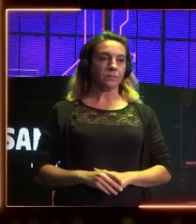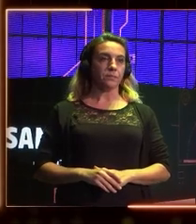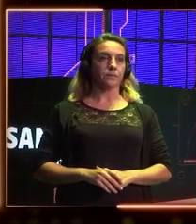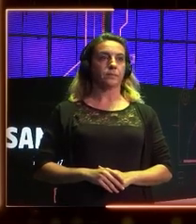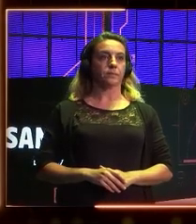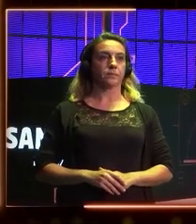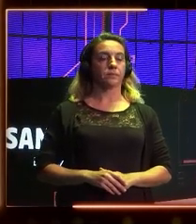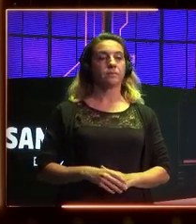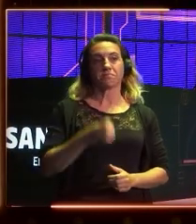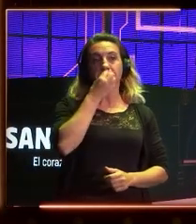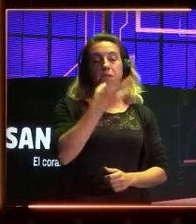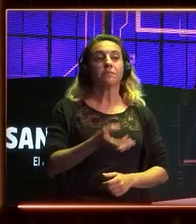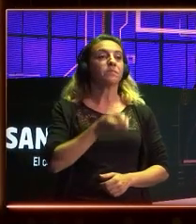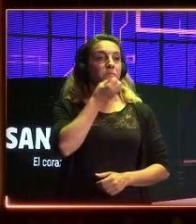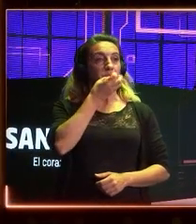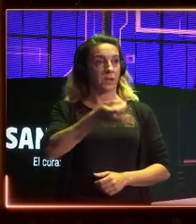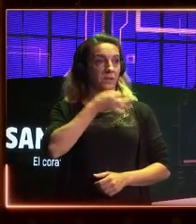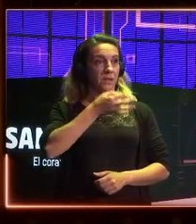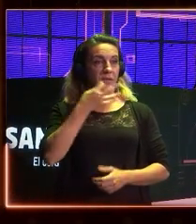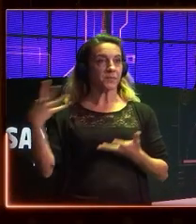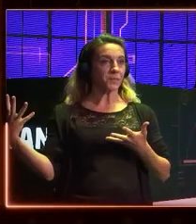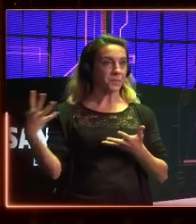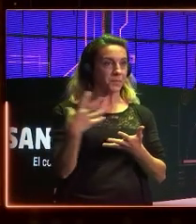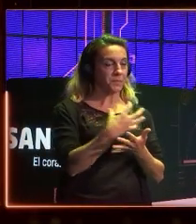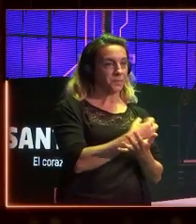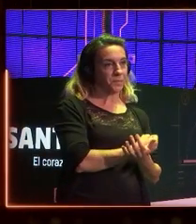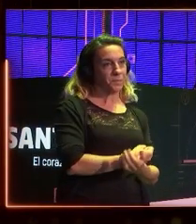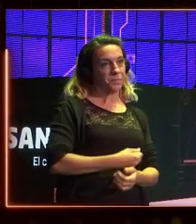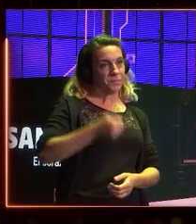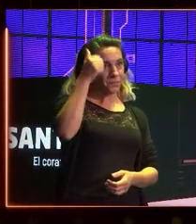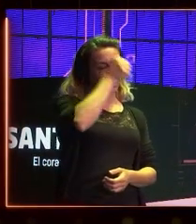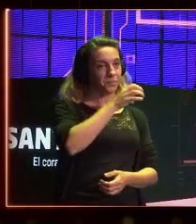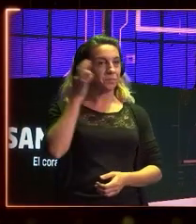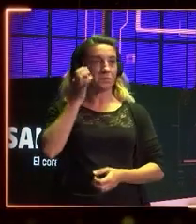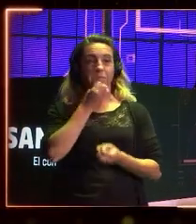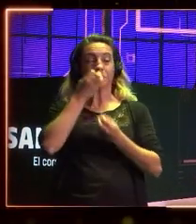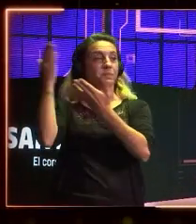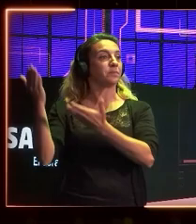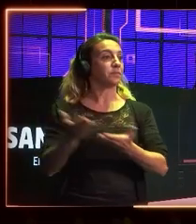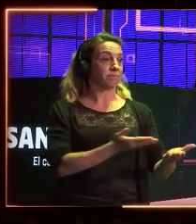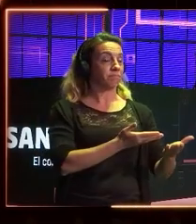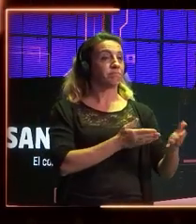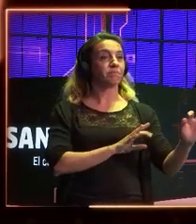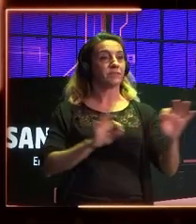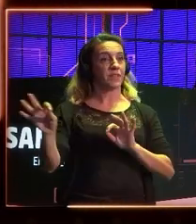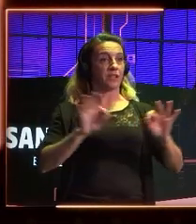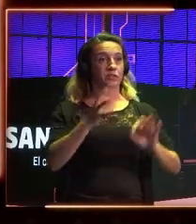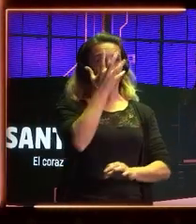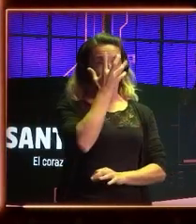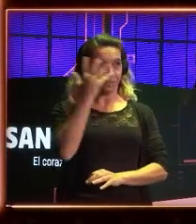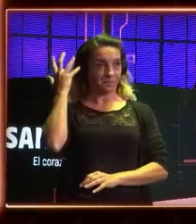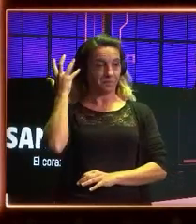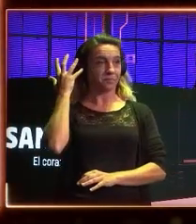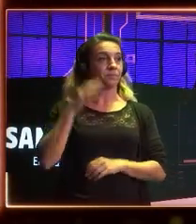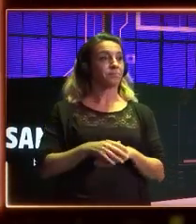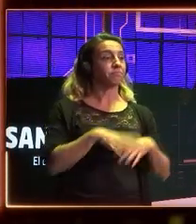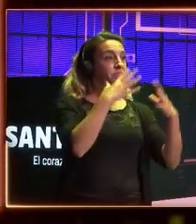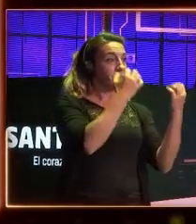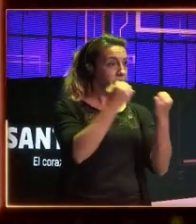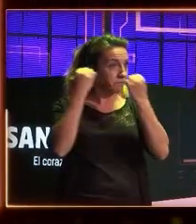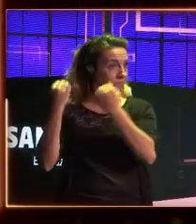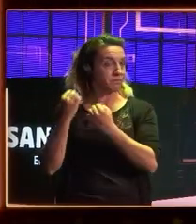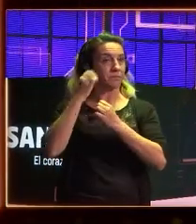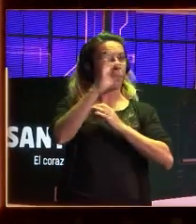Bueno, buenas tardes a todos y a todas. Bienvenidos al Teatro Guimerá. Autoridades,